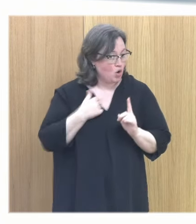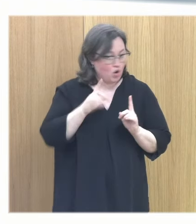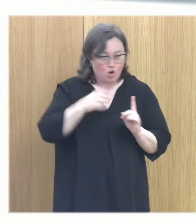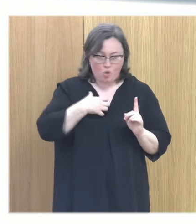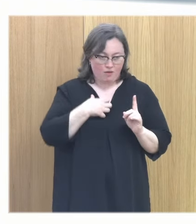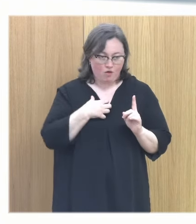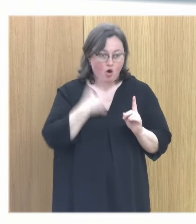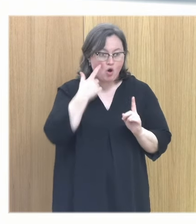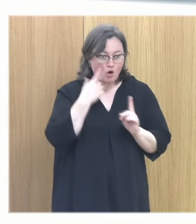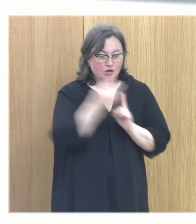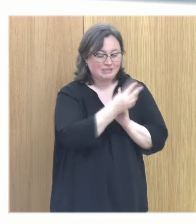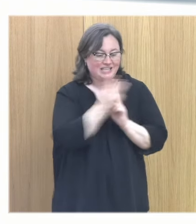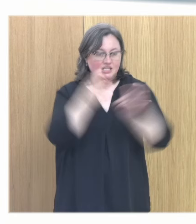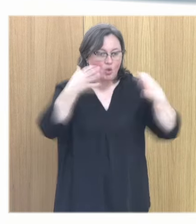personas